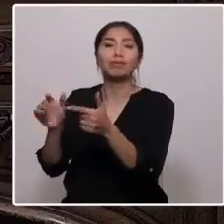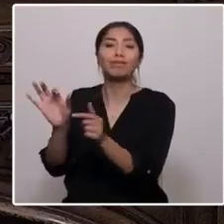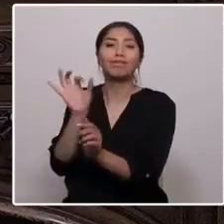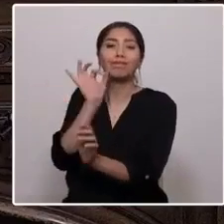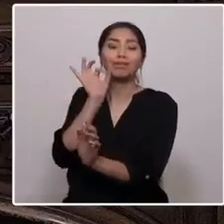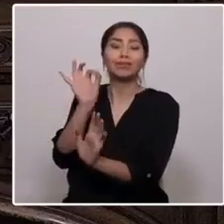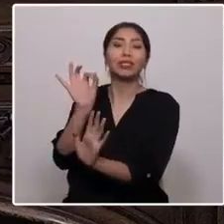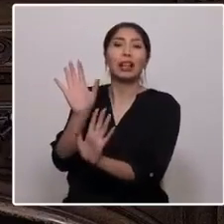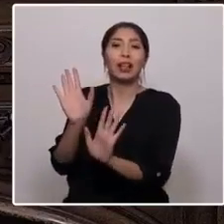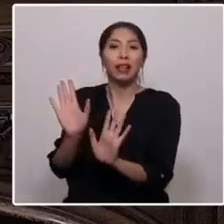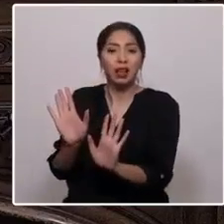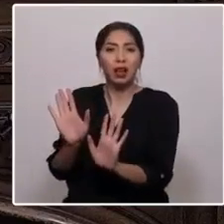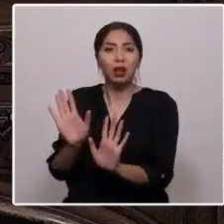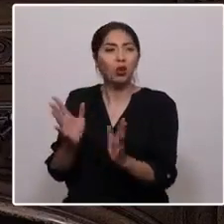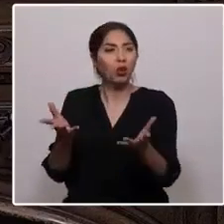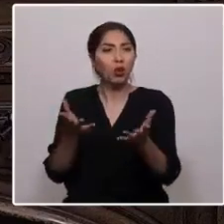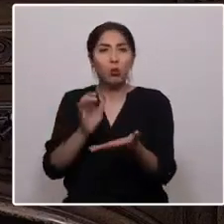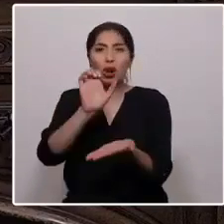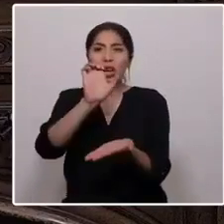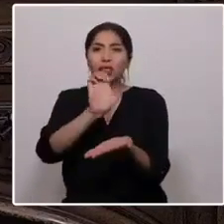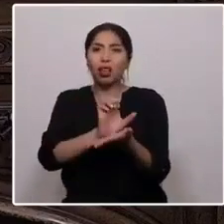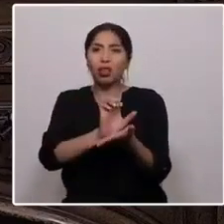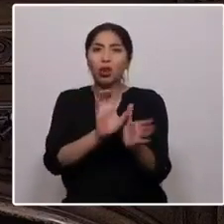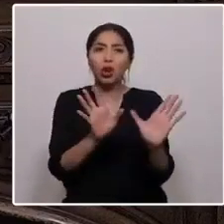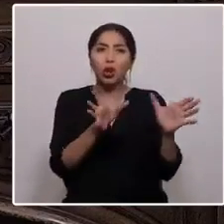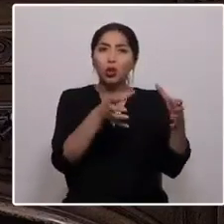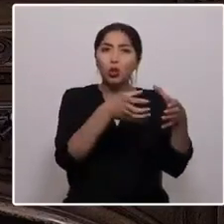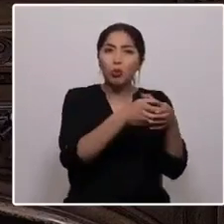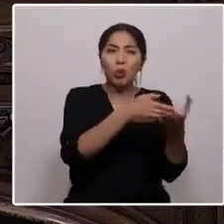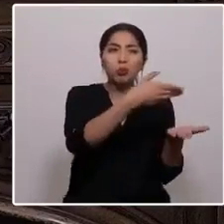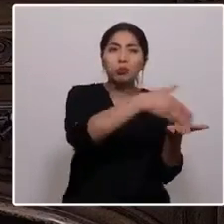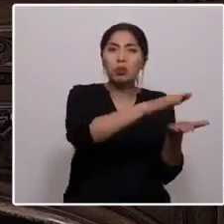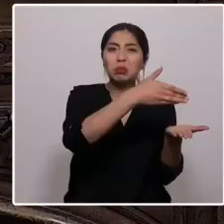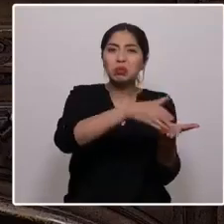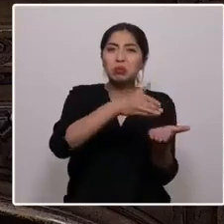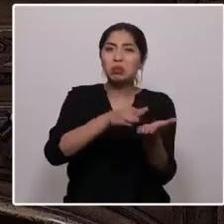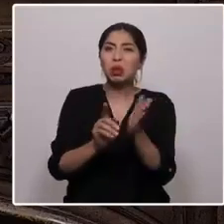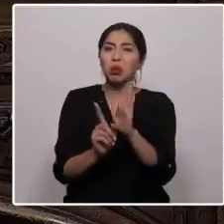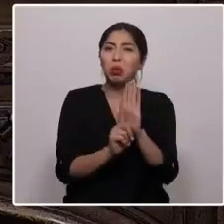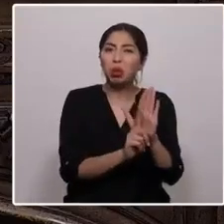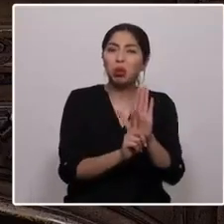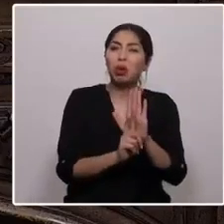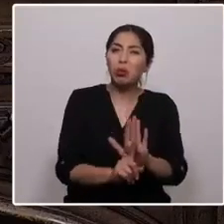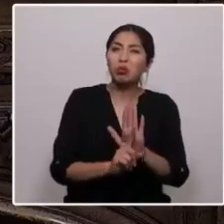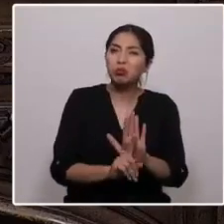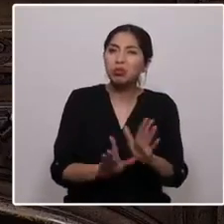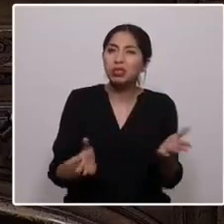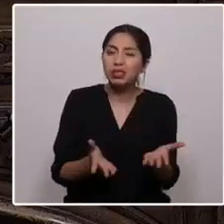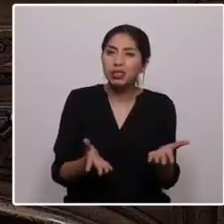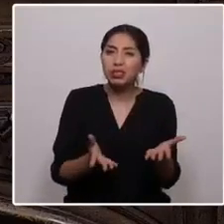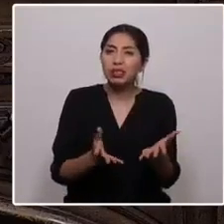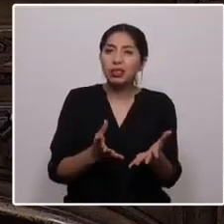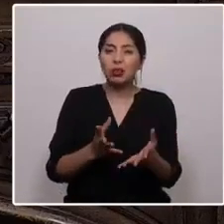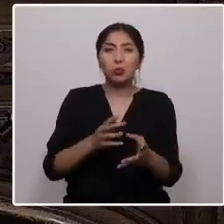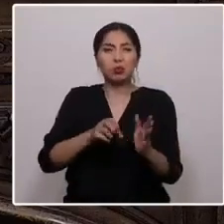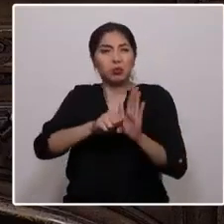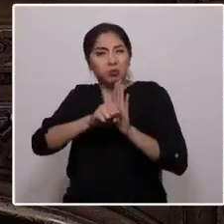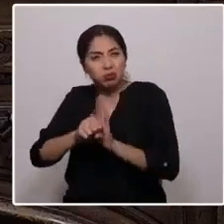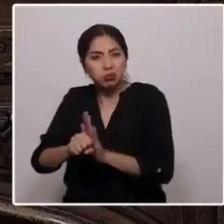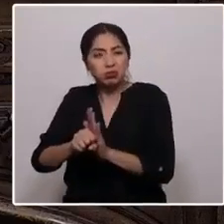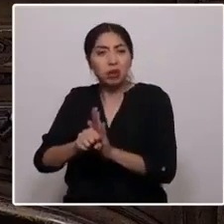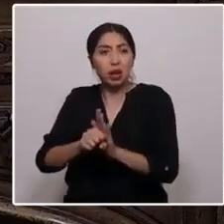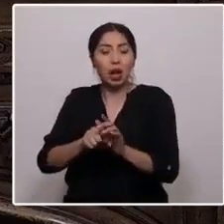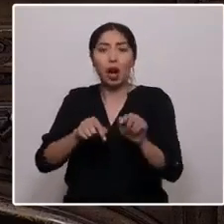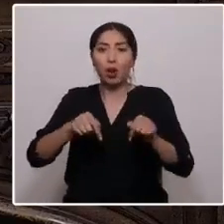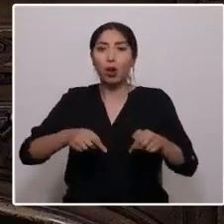y criminaliza a los grupos históricamente excluidos, reprimidos y estigmatizados, nos dieron la oportunidad